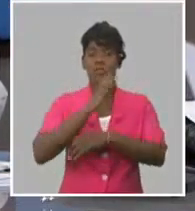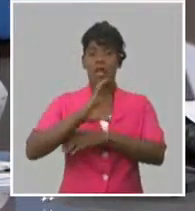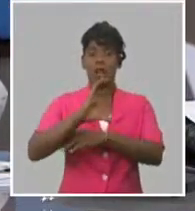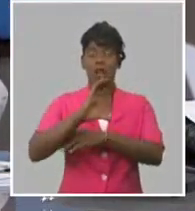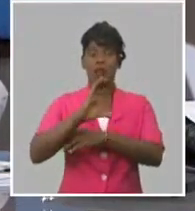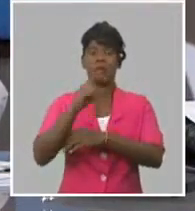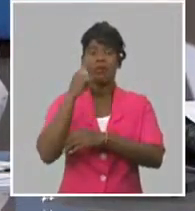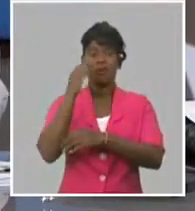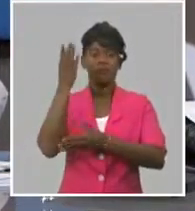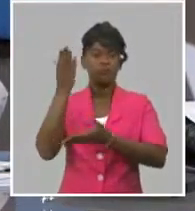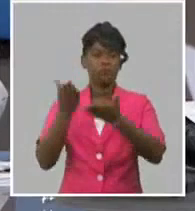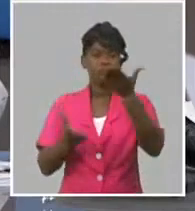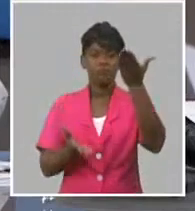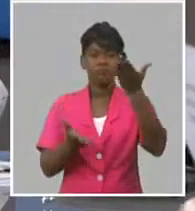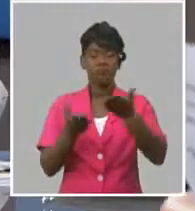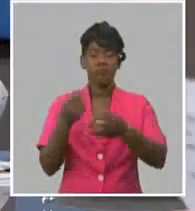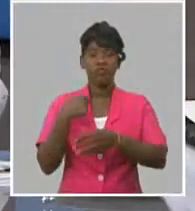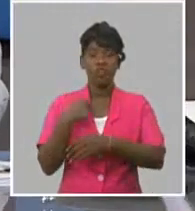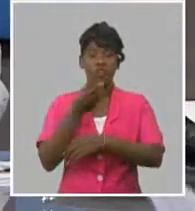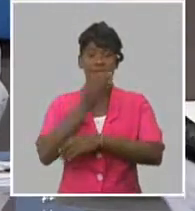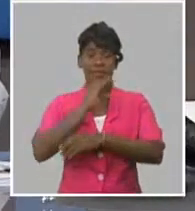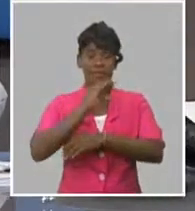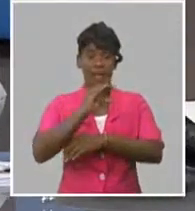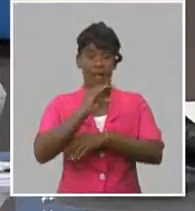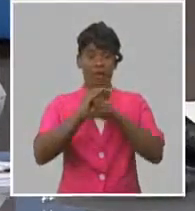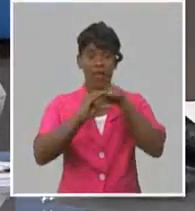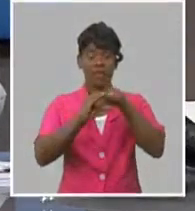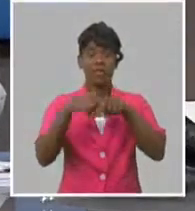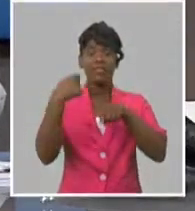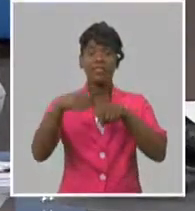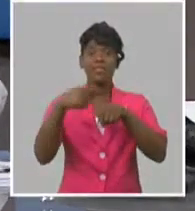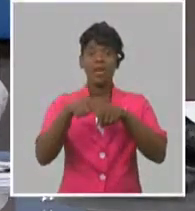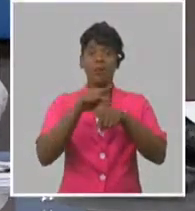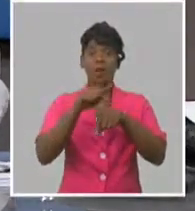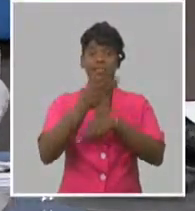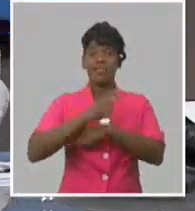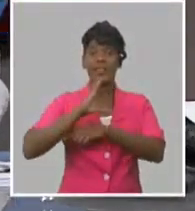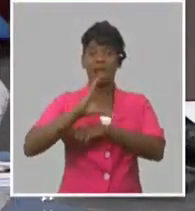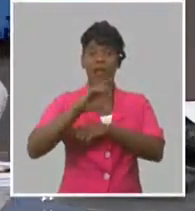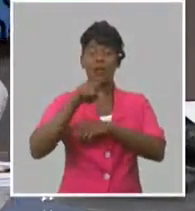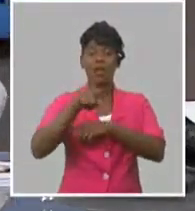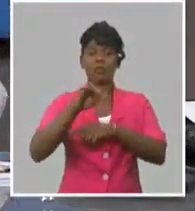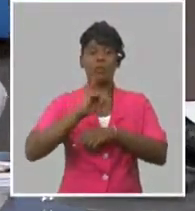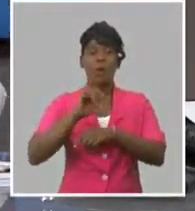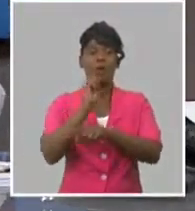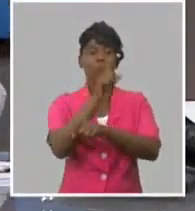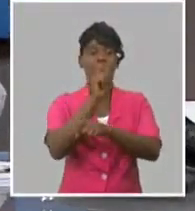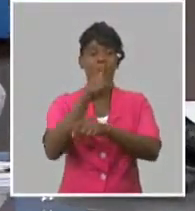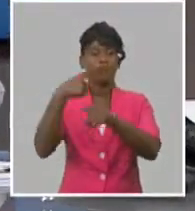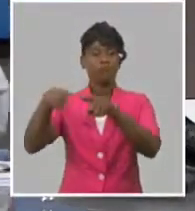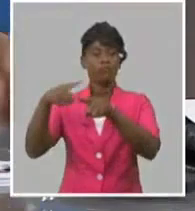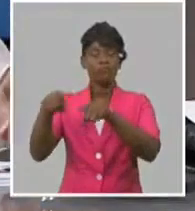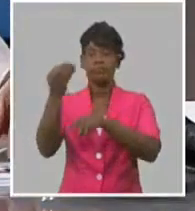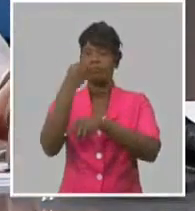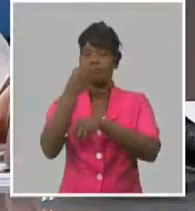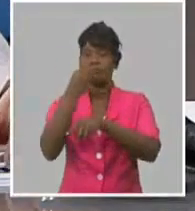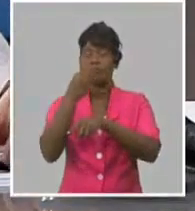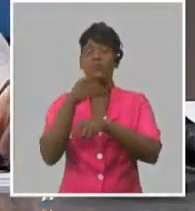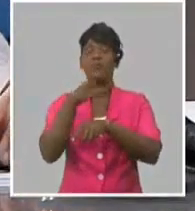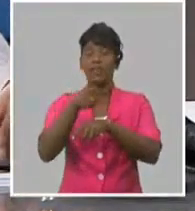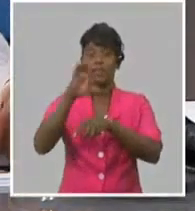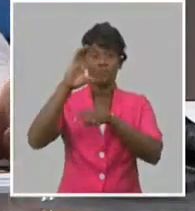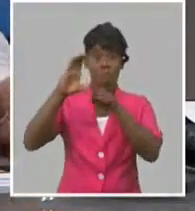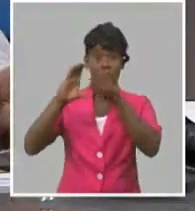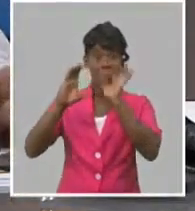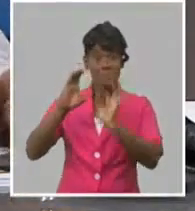el salario, salario tiene que cubrir las necesidades del obrero y su familia. Y todos sabemos que hoy los salarios actuales tienen